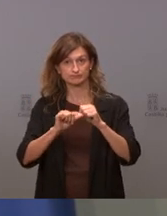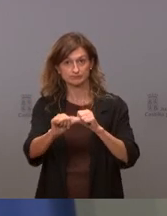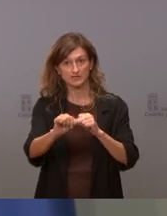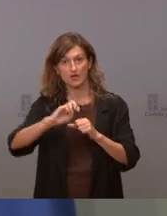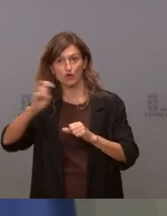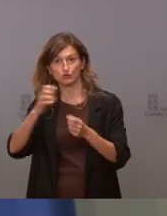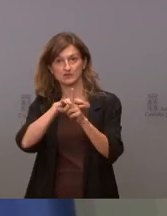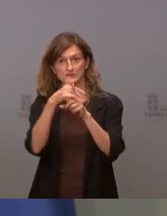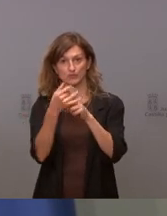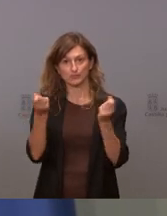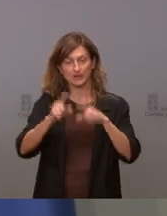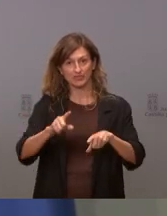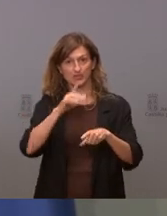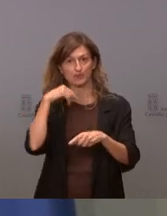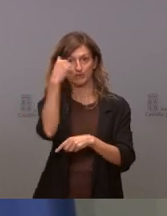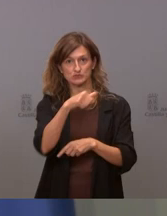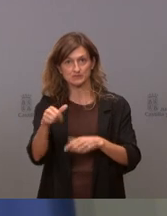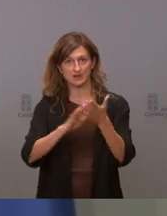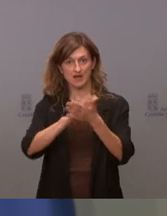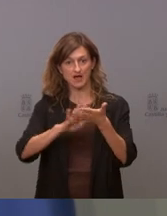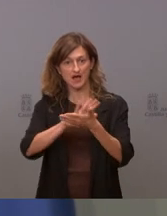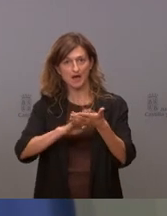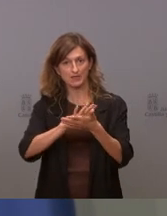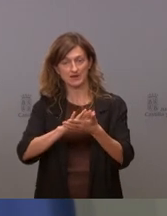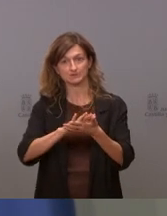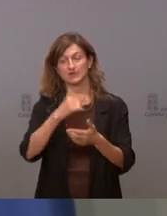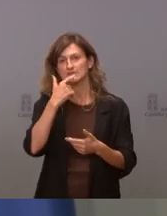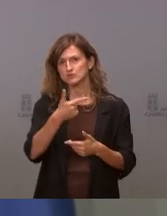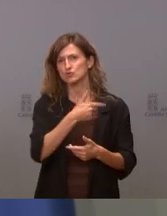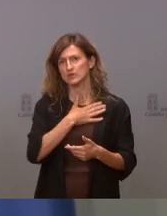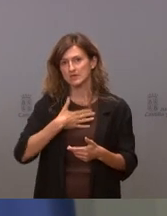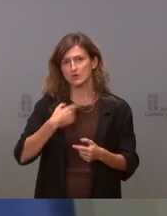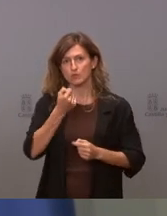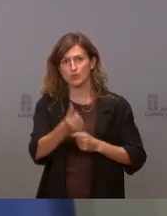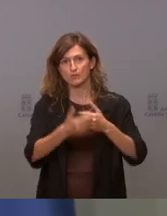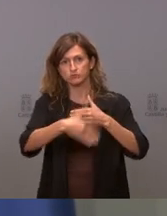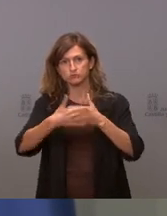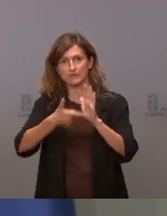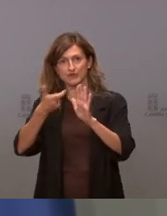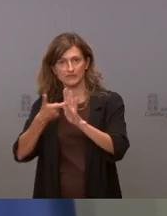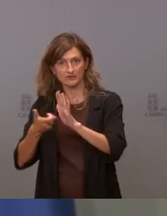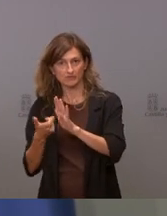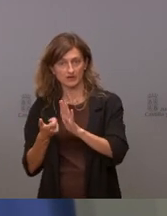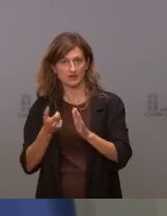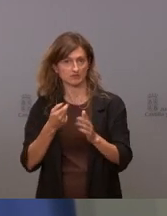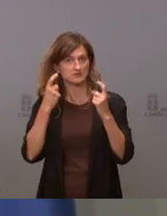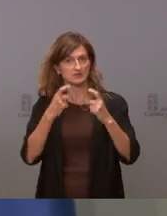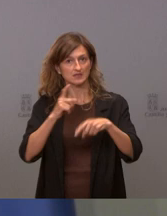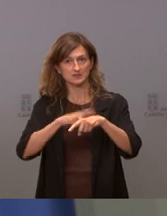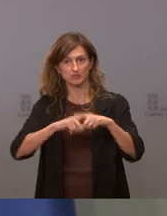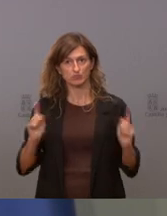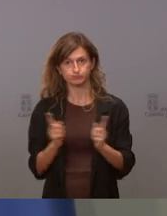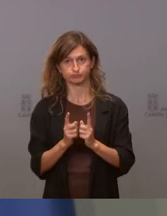otras situaciones a lo largo de la próxima semana. Ya les comuniqué que nuestra intención es ir eliminando las restricciones a la mayor brevedad